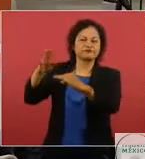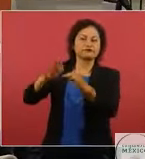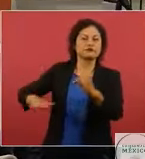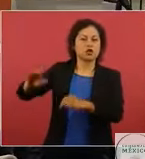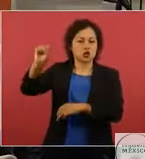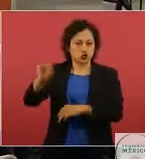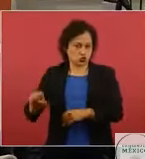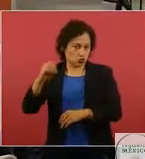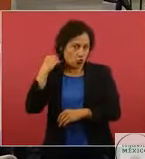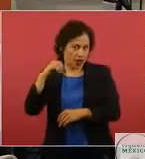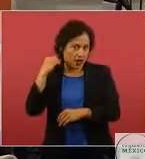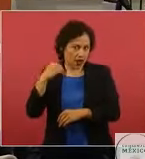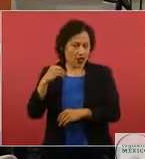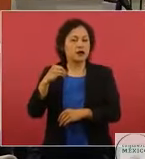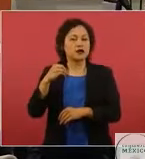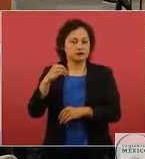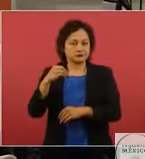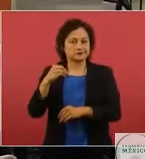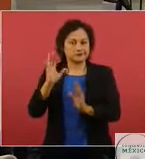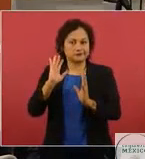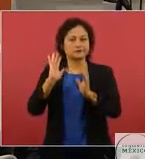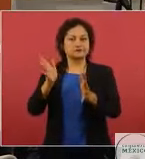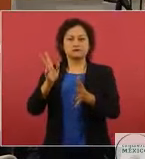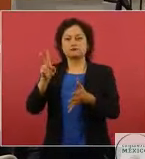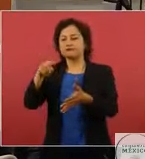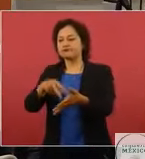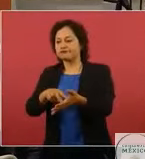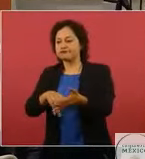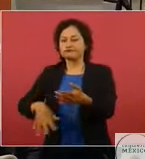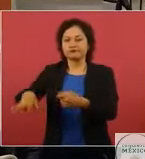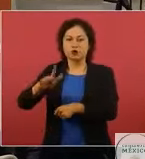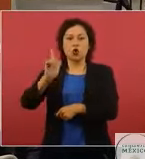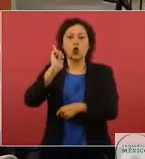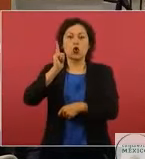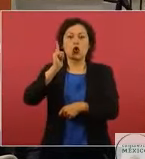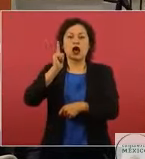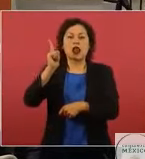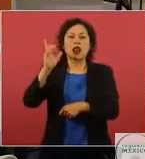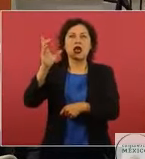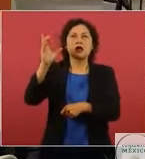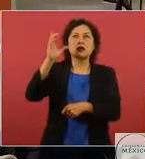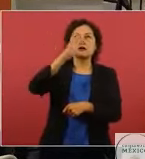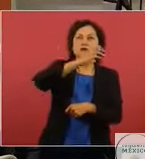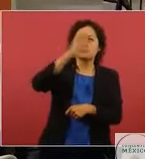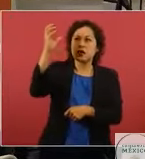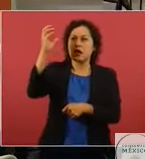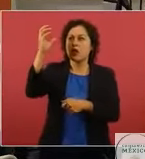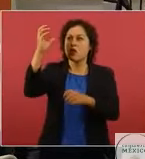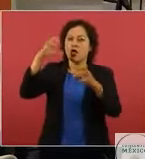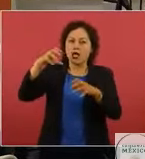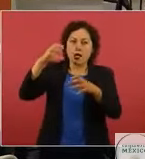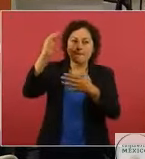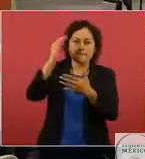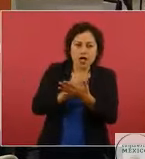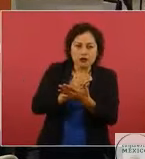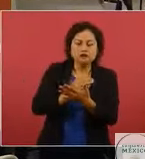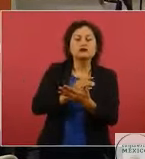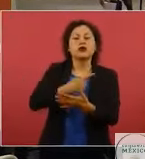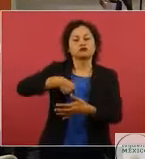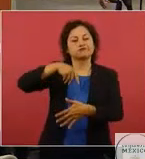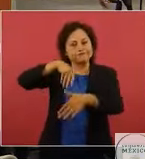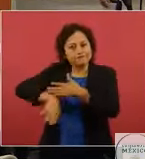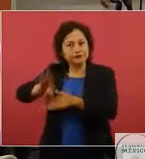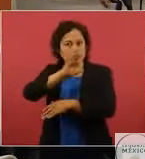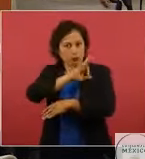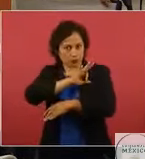de Oaxaca, atenderla. Esperemos que las condiciones meteorológicas nos lo permitan y estemos